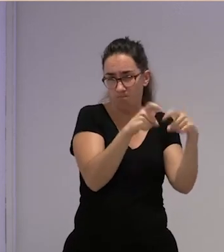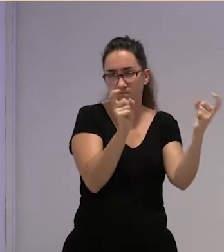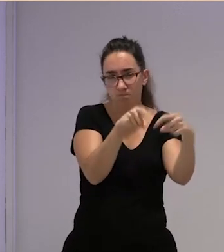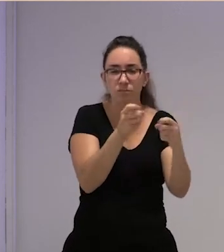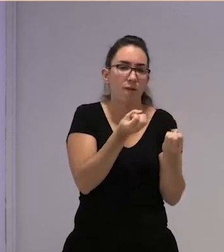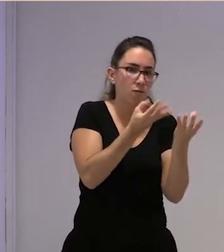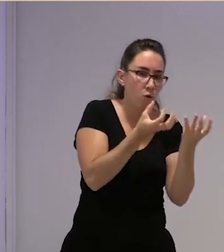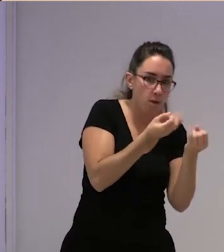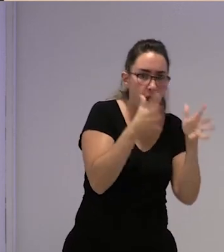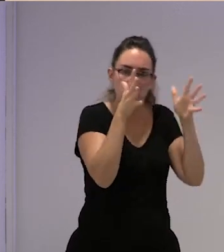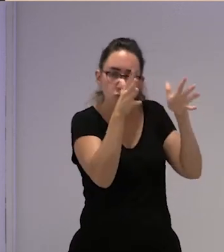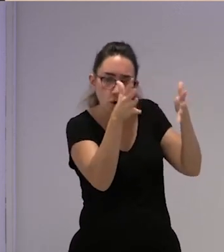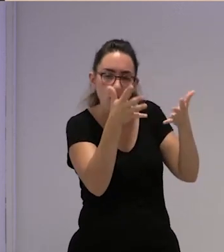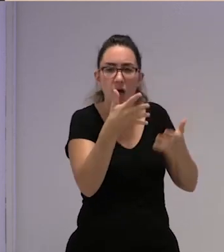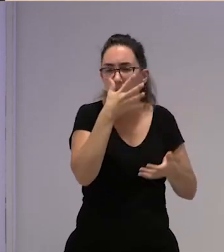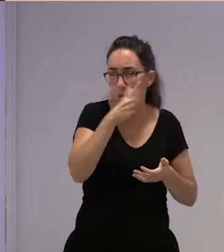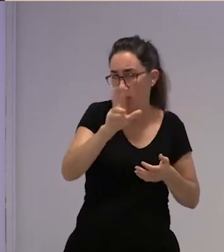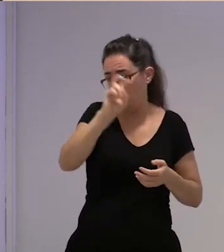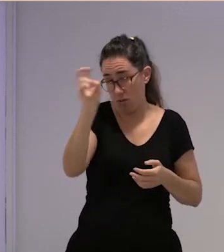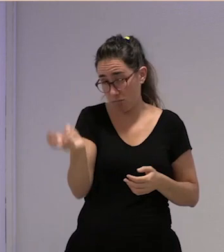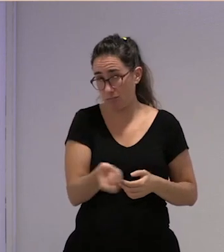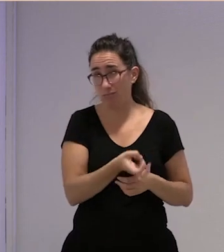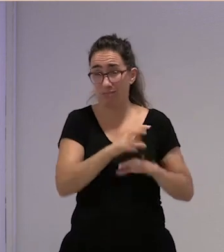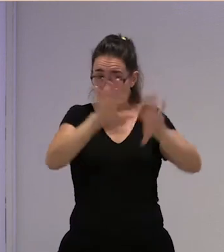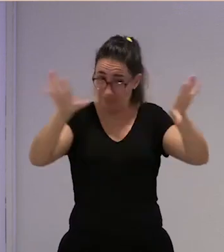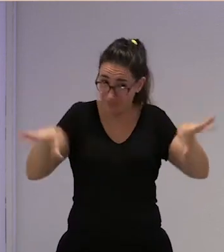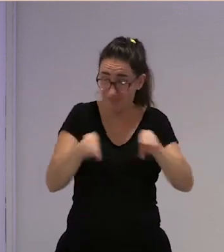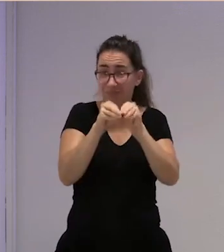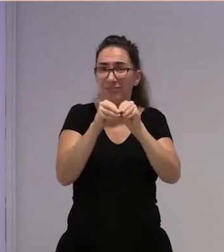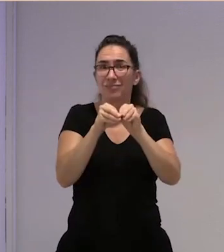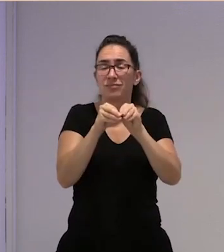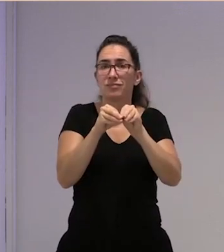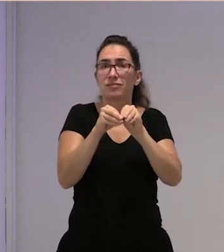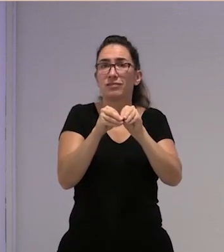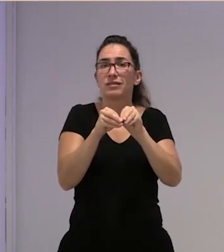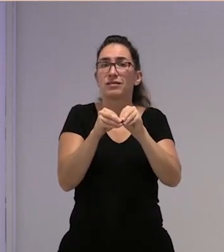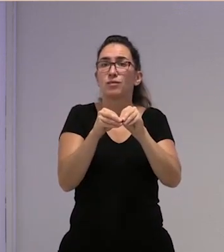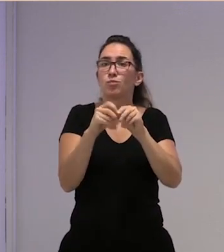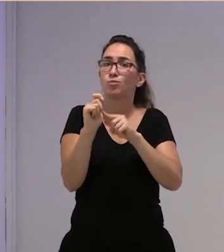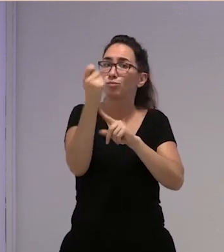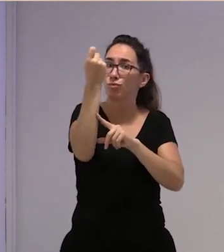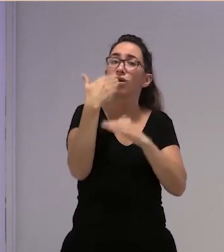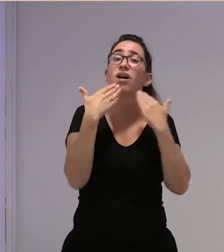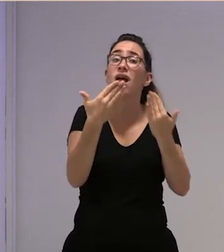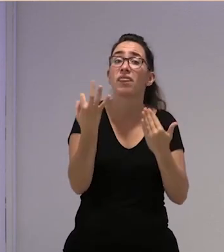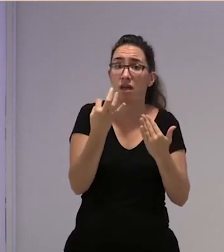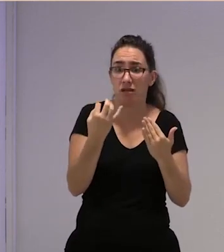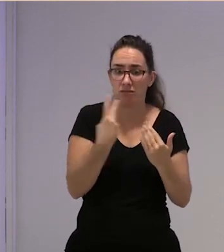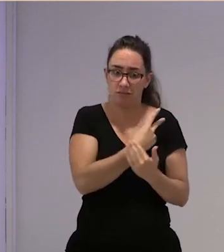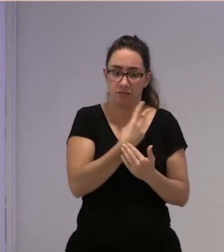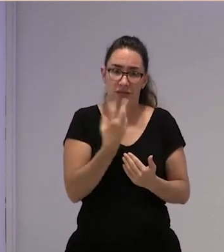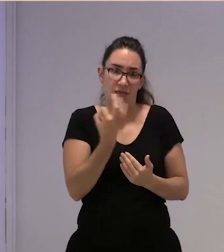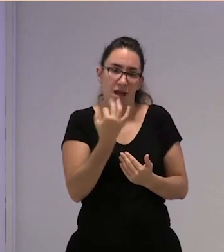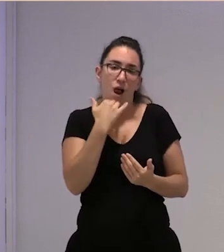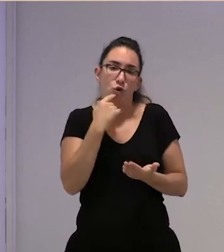informando asesorando poniendo denuncia y demás esto no se puede hacer si no tenemos una liberación y tenemos un